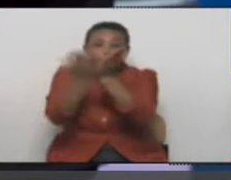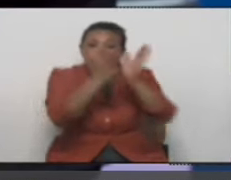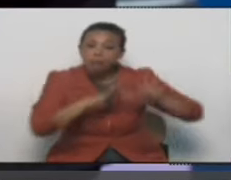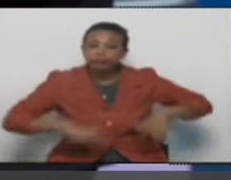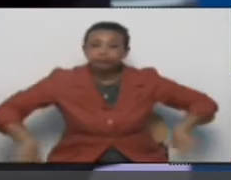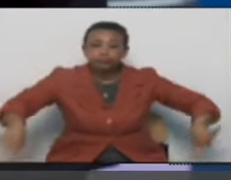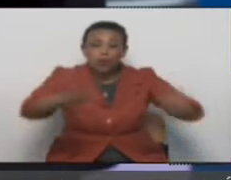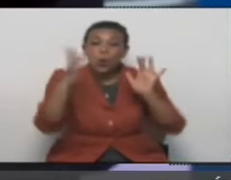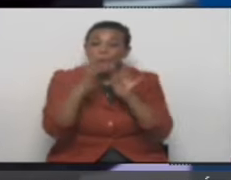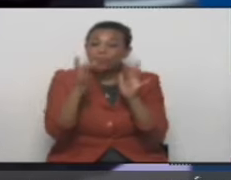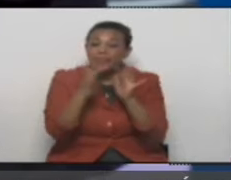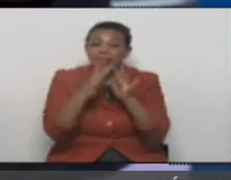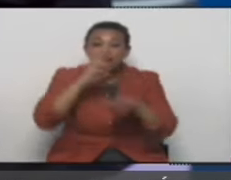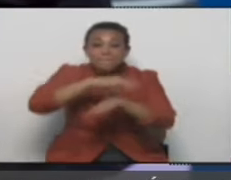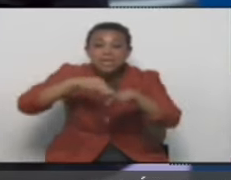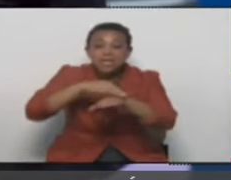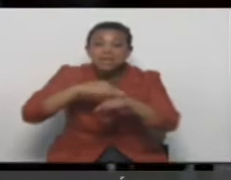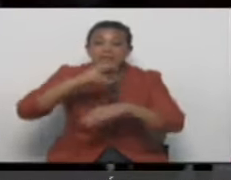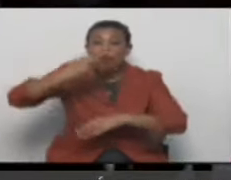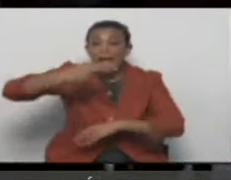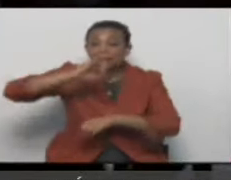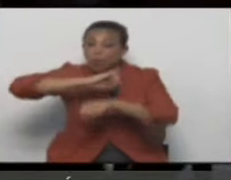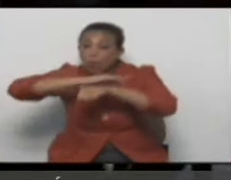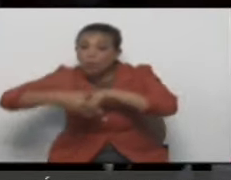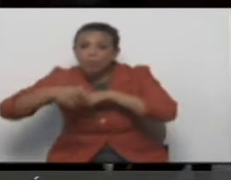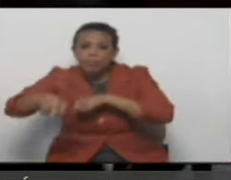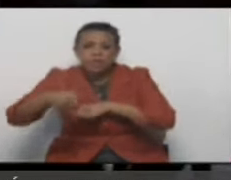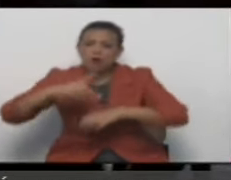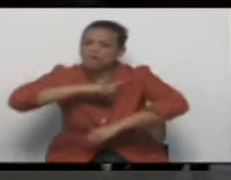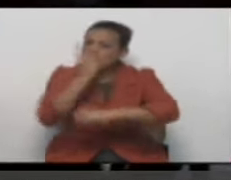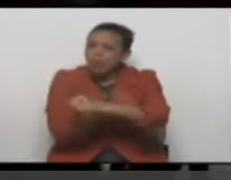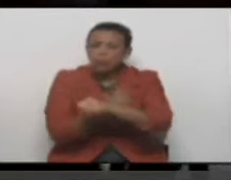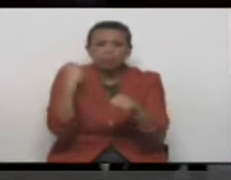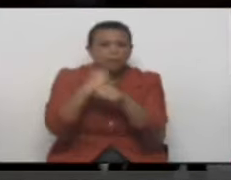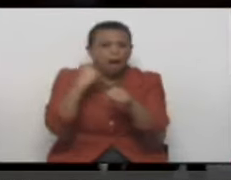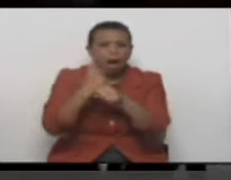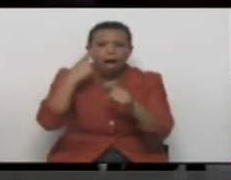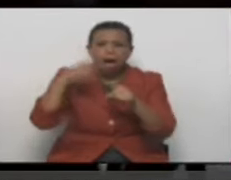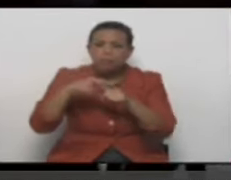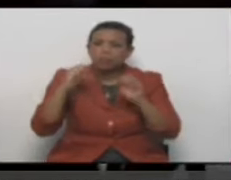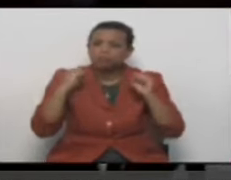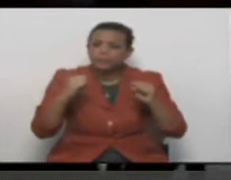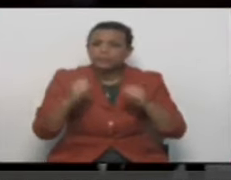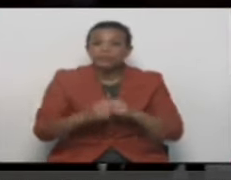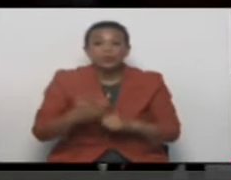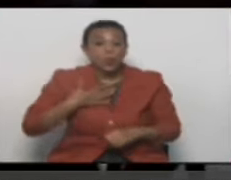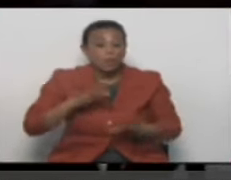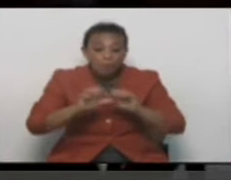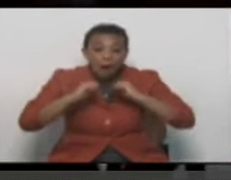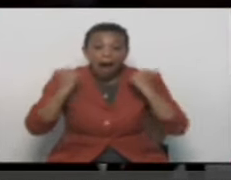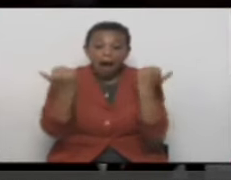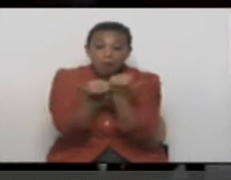en contacto con el ministro Héctor Rodríguez y estamos trabajando fuertemente en esto. Claro, porque nosotros vamos al aula